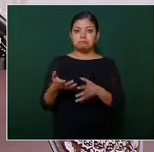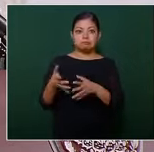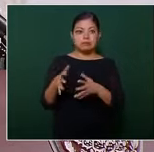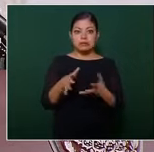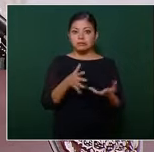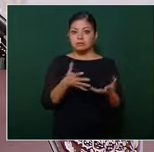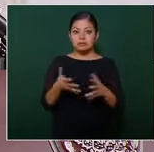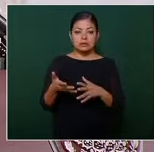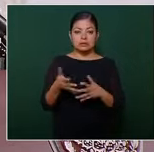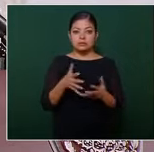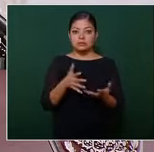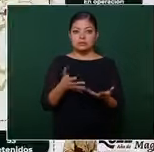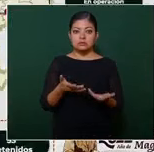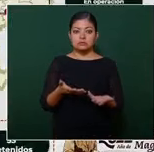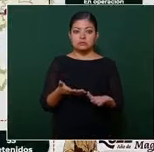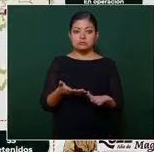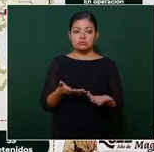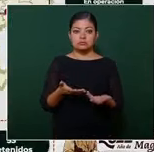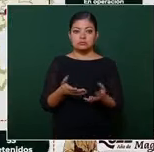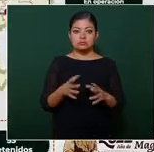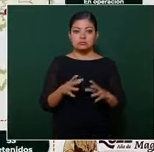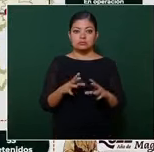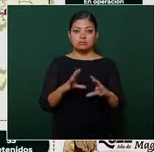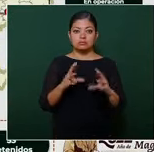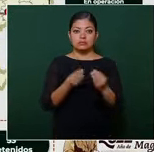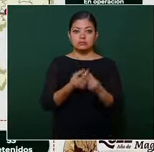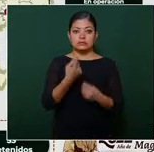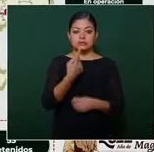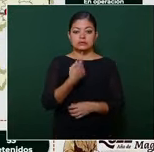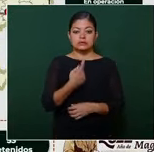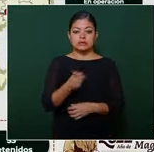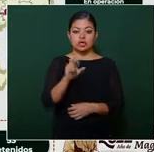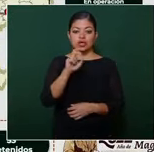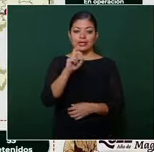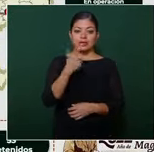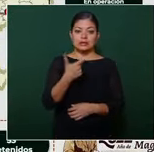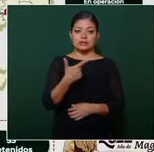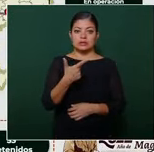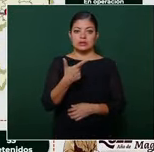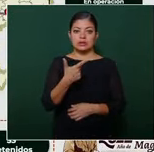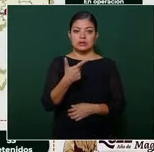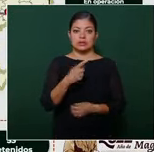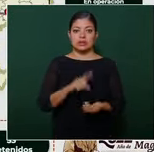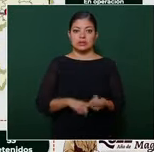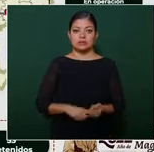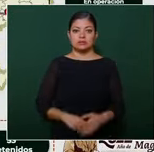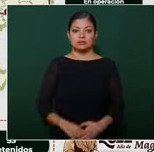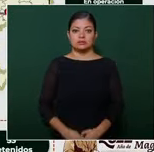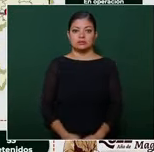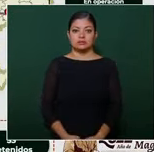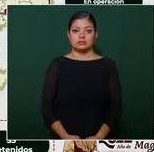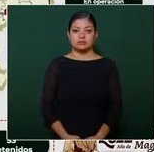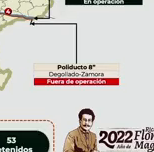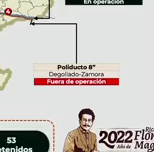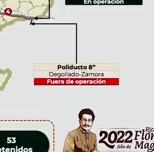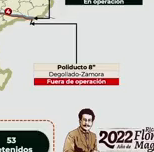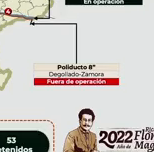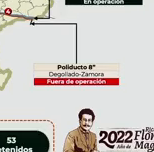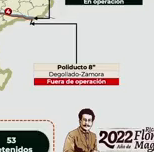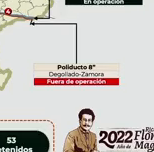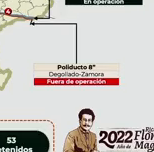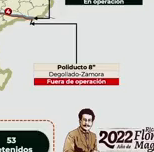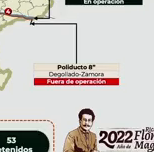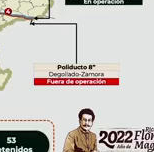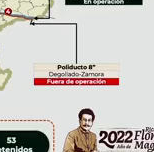con 137 vehículos asegurados, hay cuatro ductos, de los cuales dos son los que están operando,